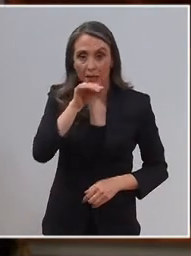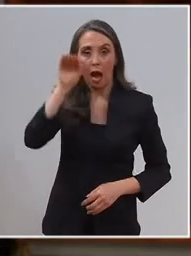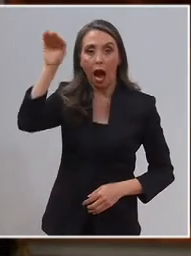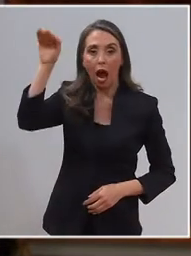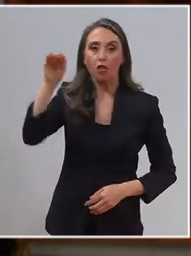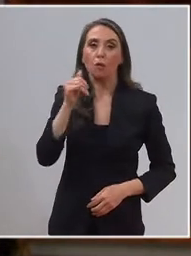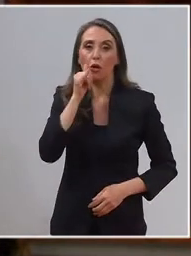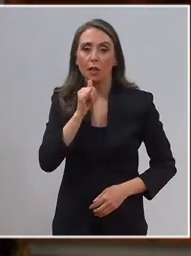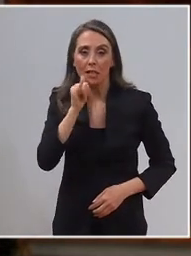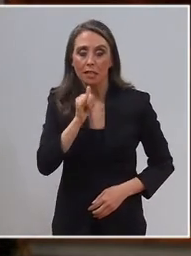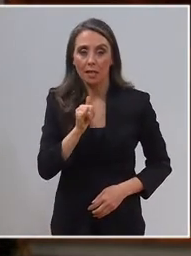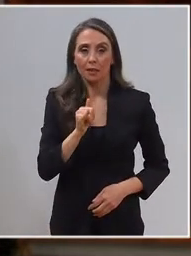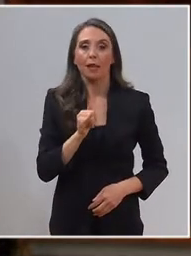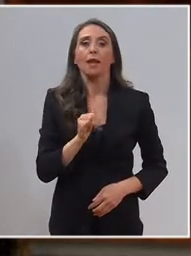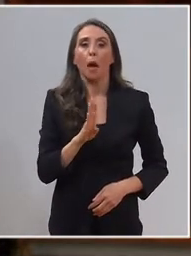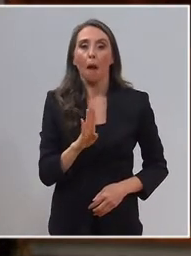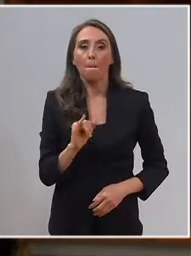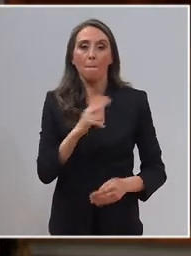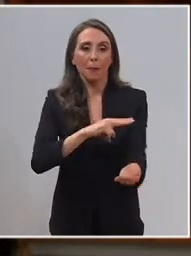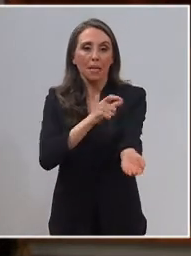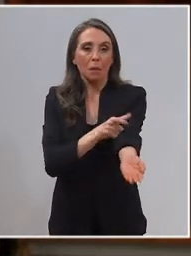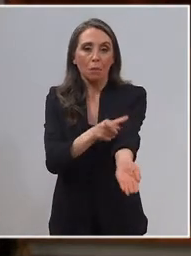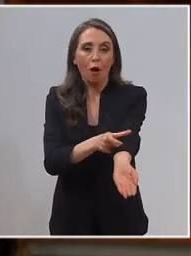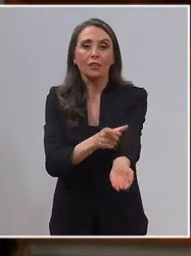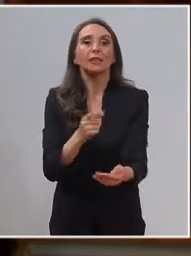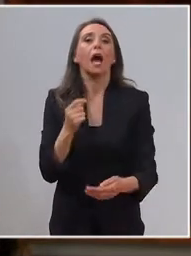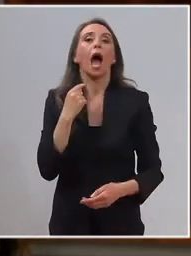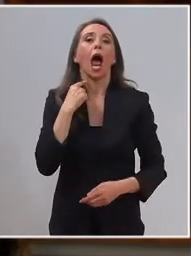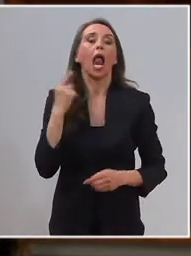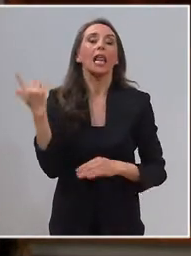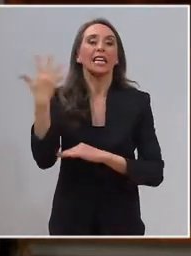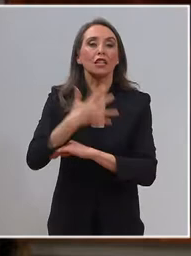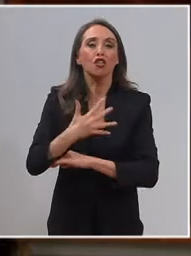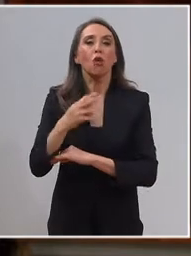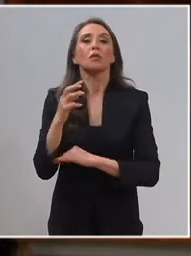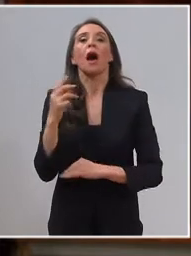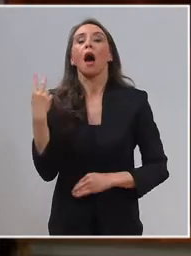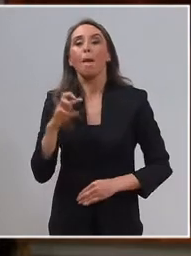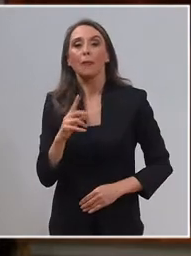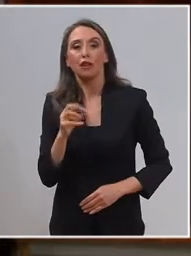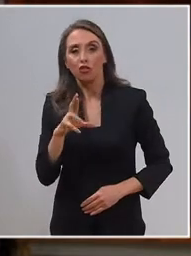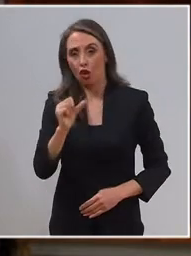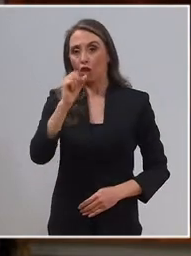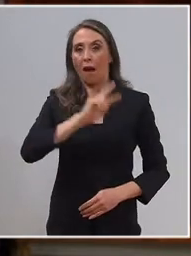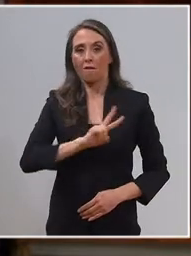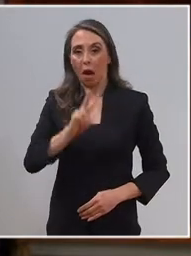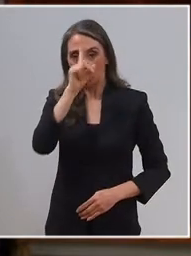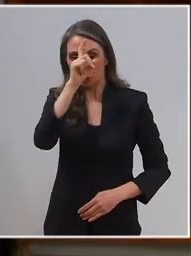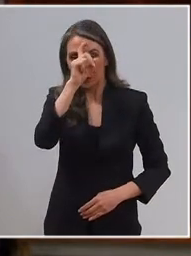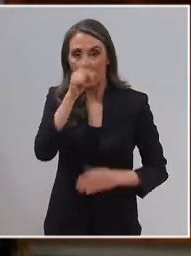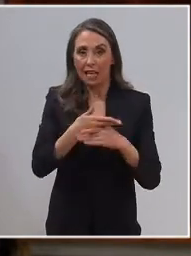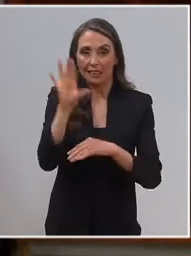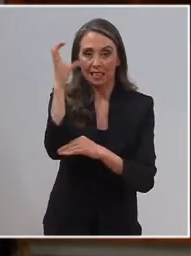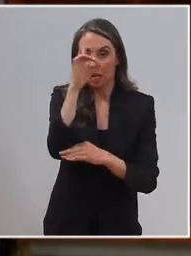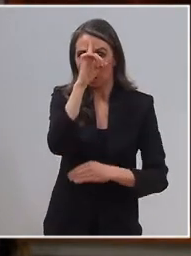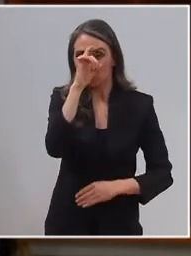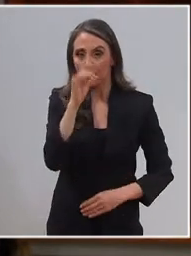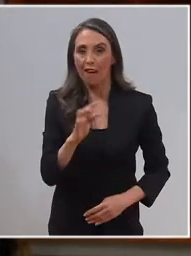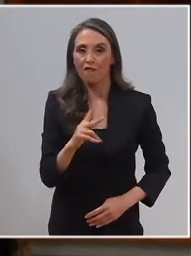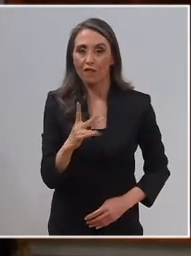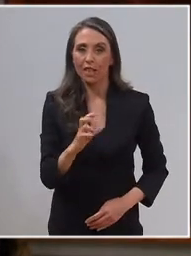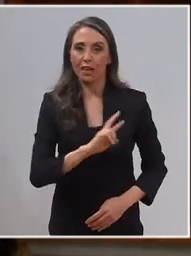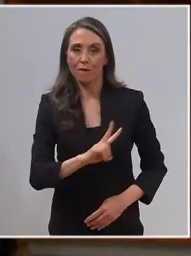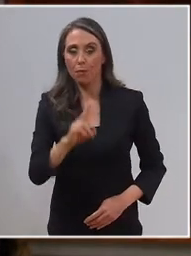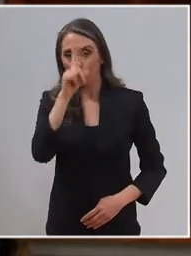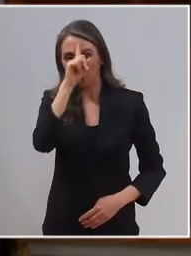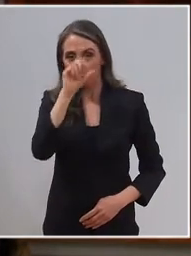Alto Hospicio en Iquique, el Biprovincial Quillote y Petorca en Valparaíso, el Hospital de la Serena, el Gustavo Frique en Valparaíso, el